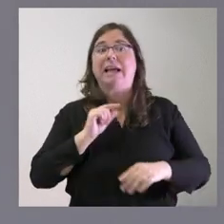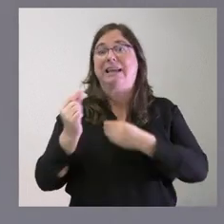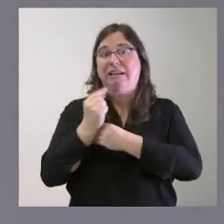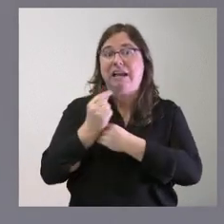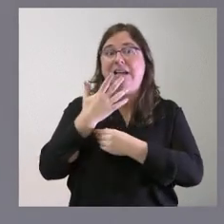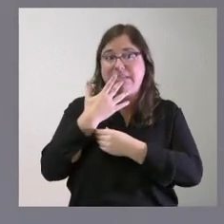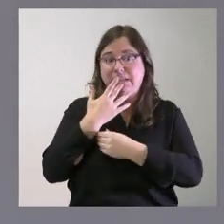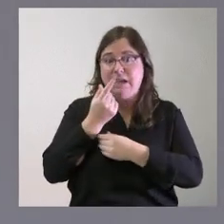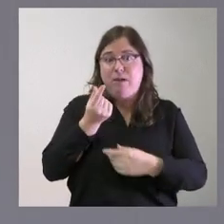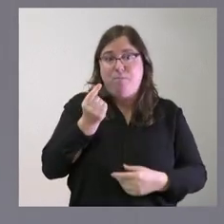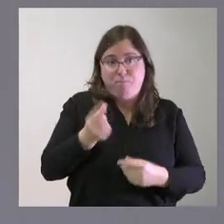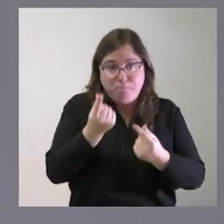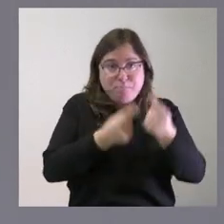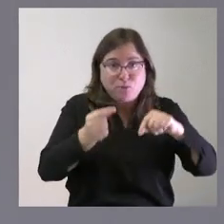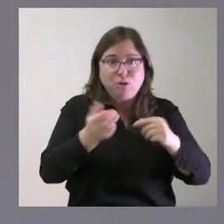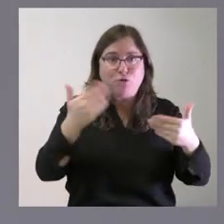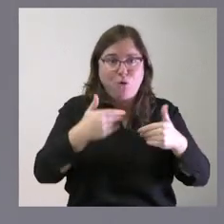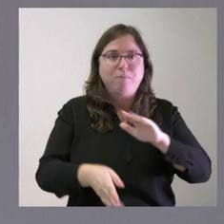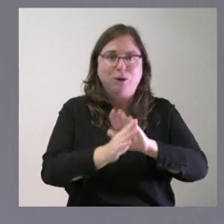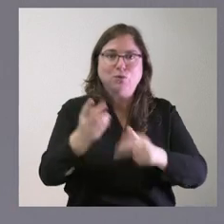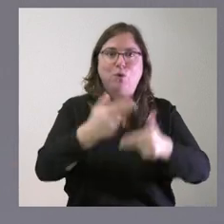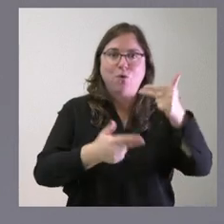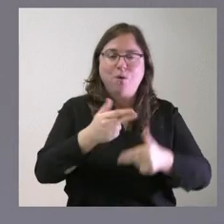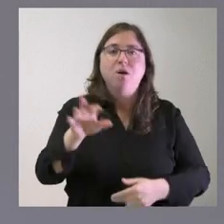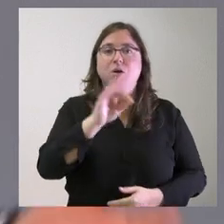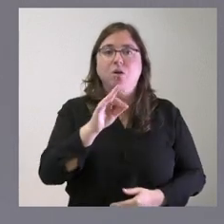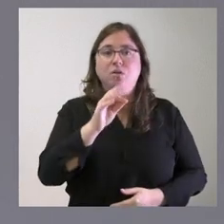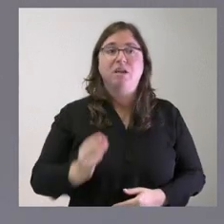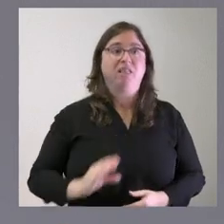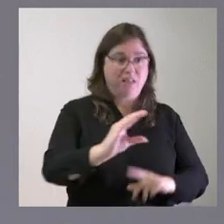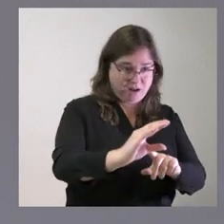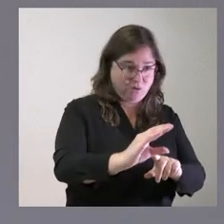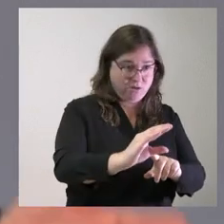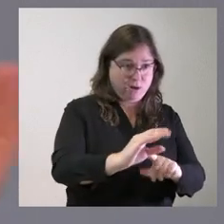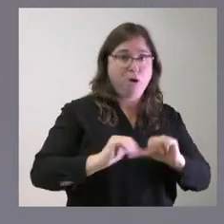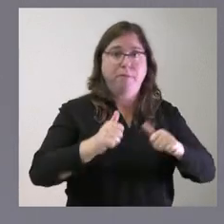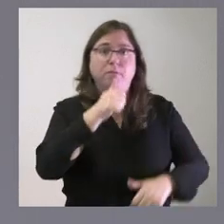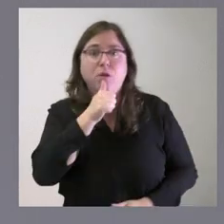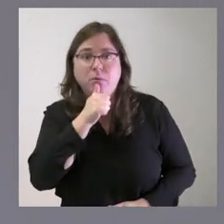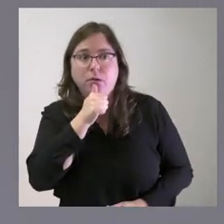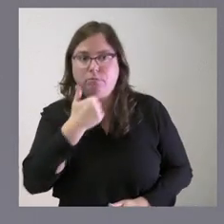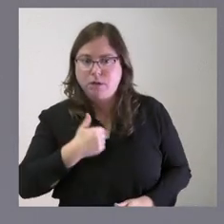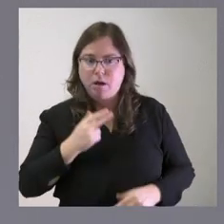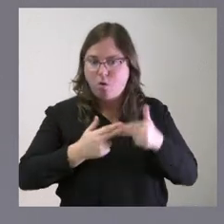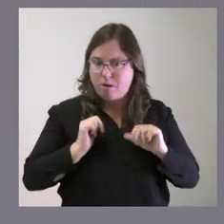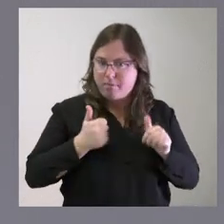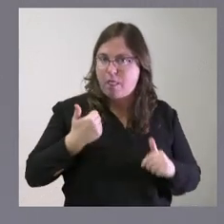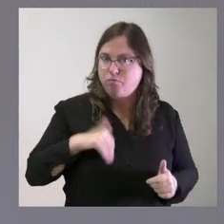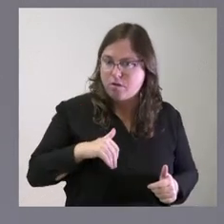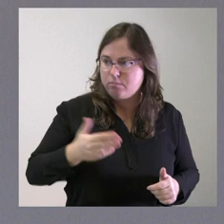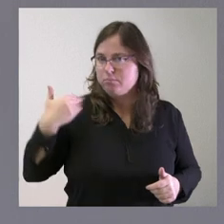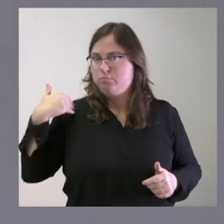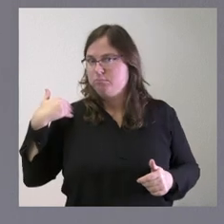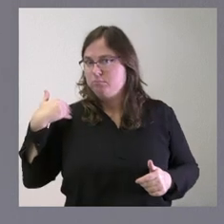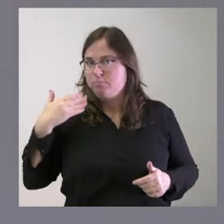terminar las obras o lo criticable sería que hubiéramos puesto dotación y no hubieran empezado las obras pero tenemos unas obras que han empezado que continúan